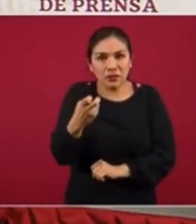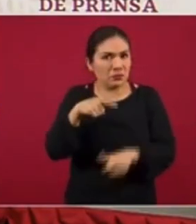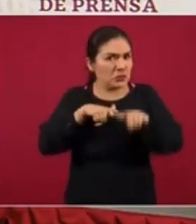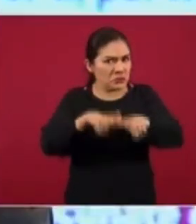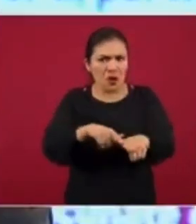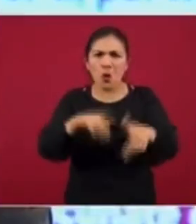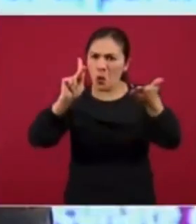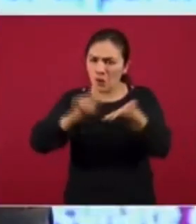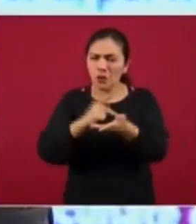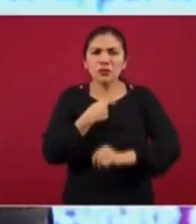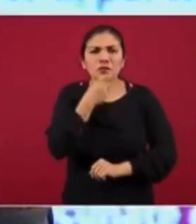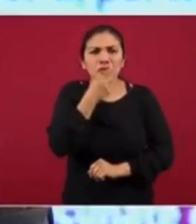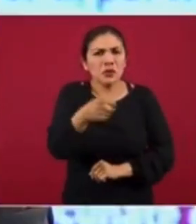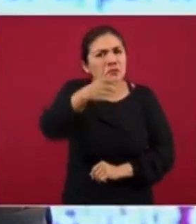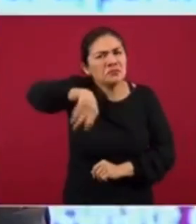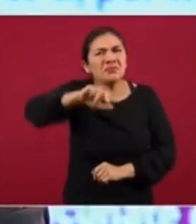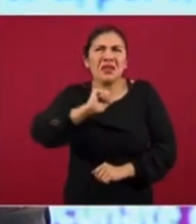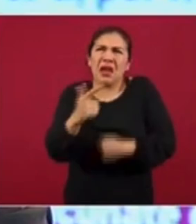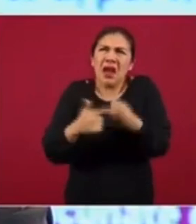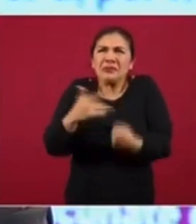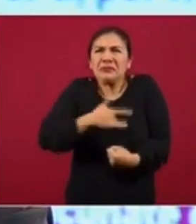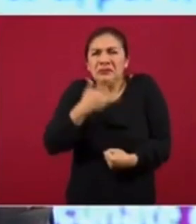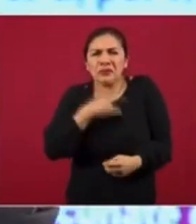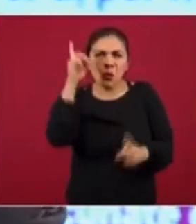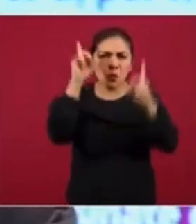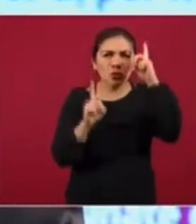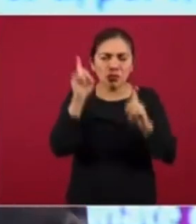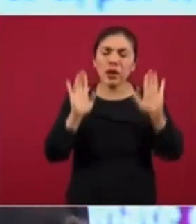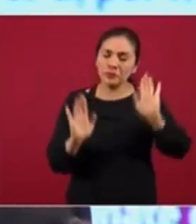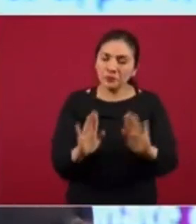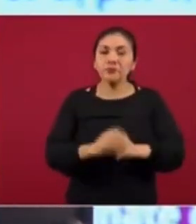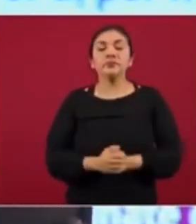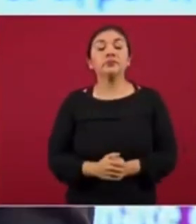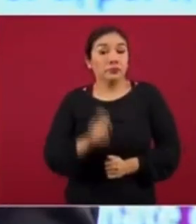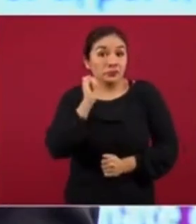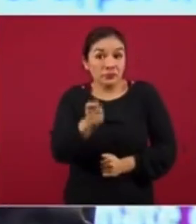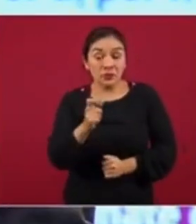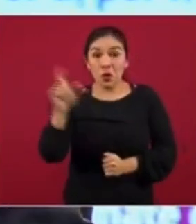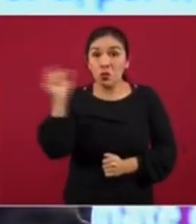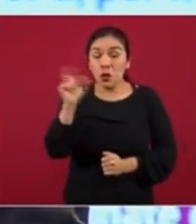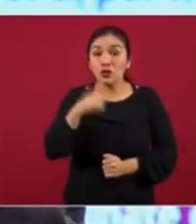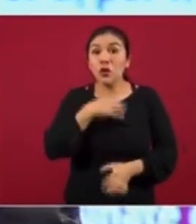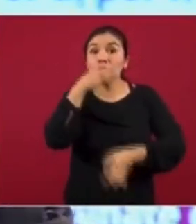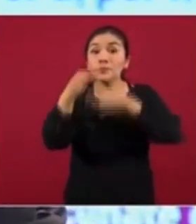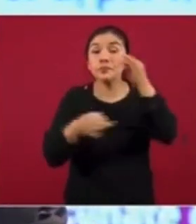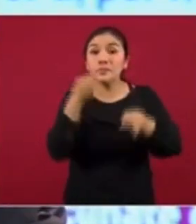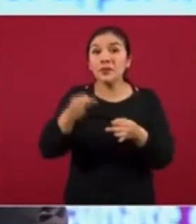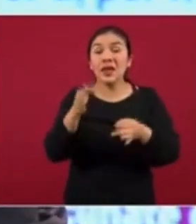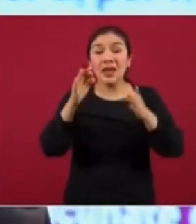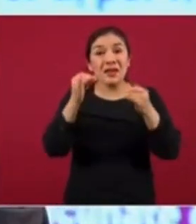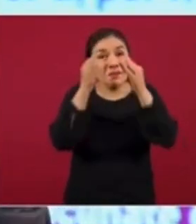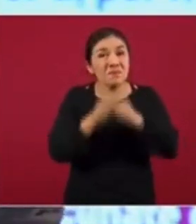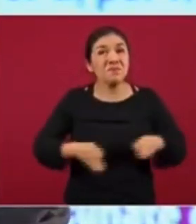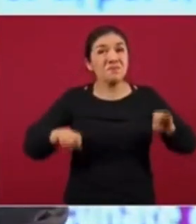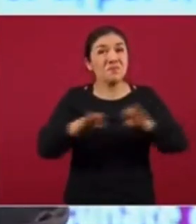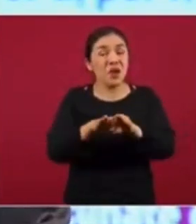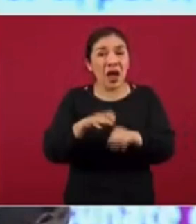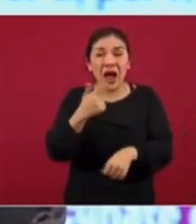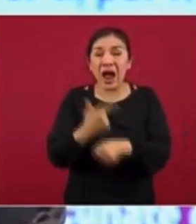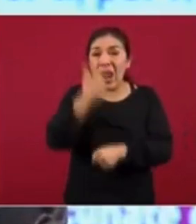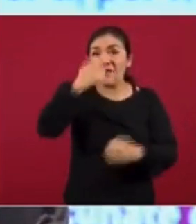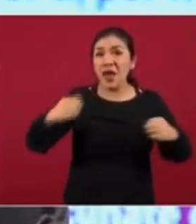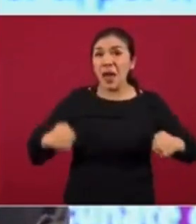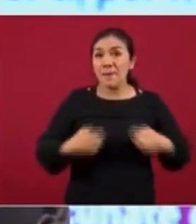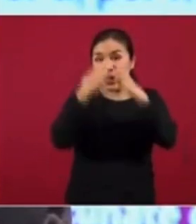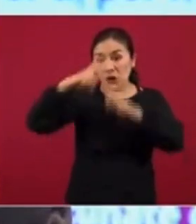refiriendo? Lo vuelvo a decir, si es que hay alguna duda al respecto, a que cuando declaramos alerta por COVID, o más exactamente, el